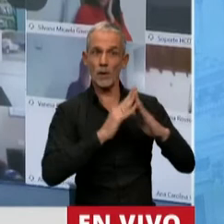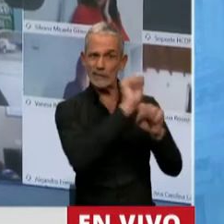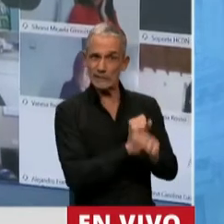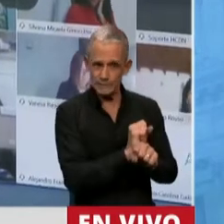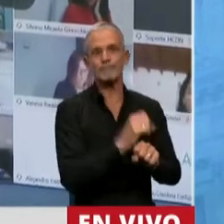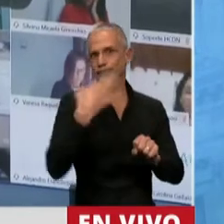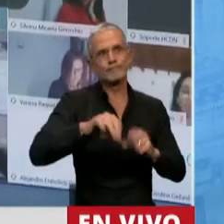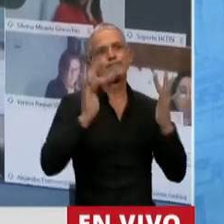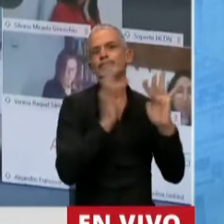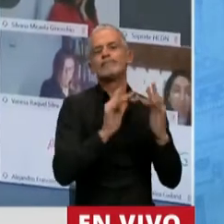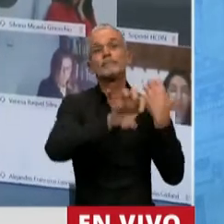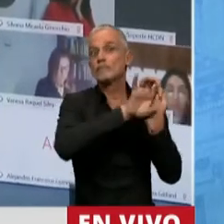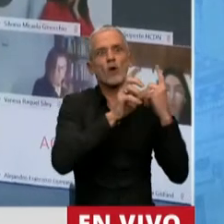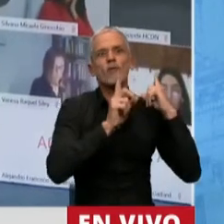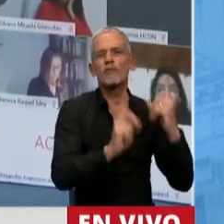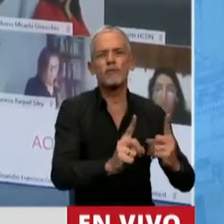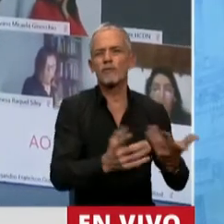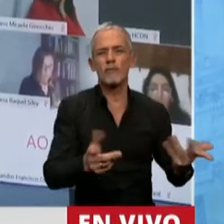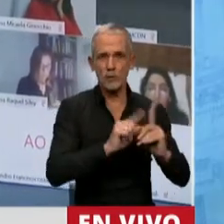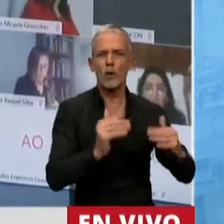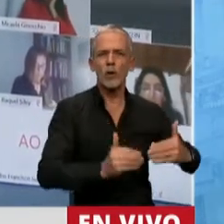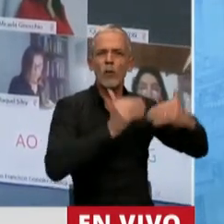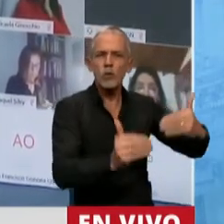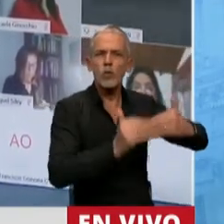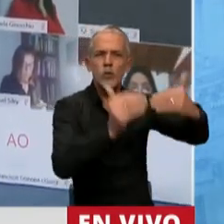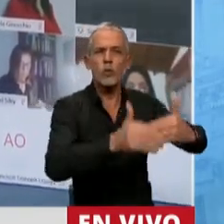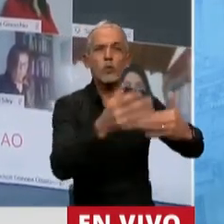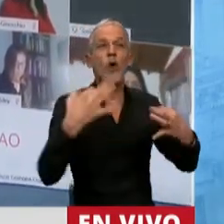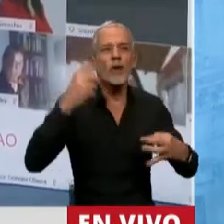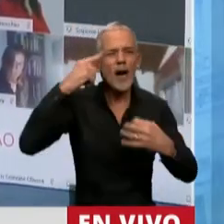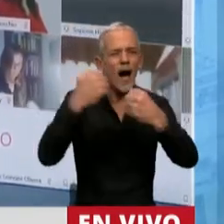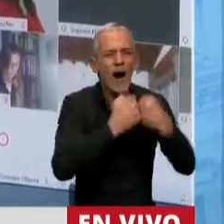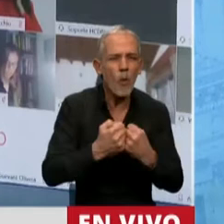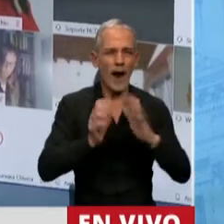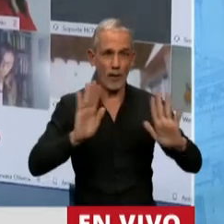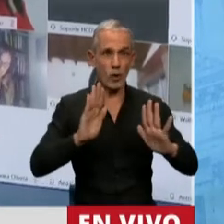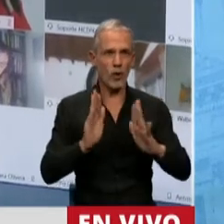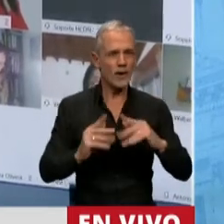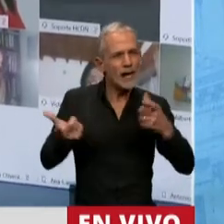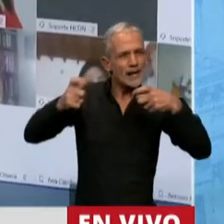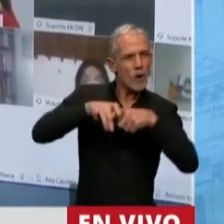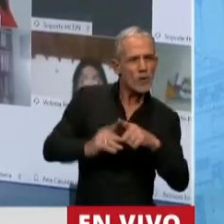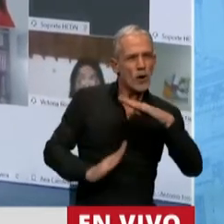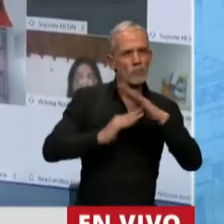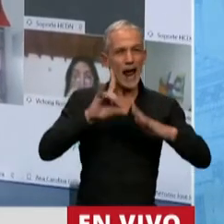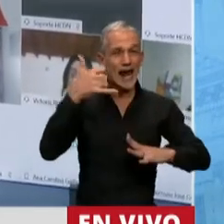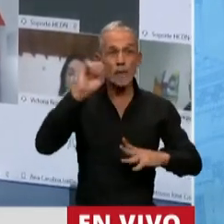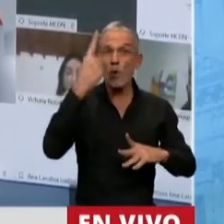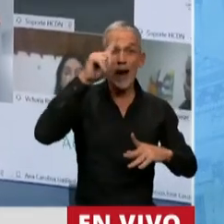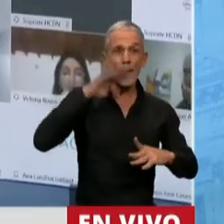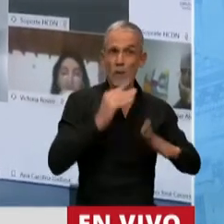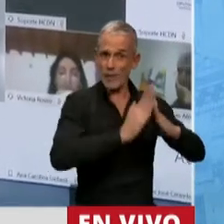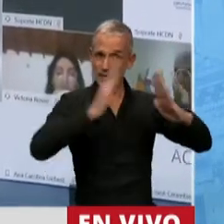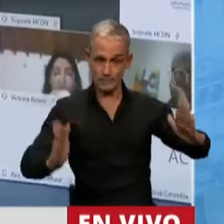sancionando telemáticamente, y eso se va a prorrogar por consenso en reunión de labor parlamentaria una vez por mes. Pero el